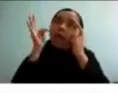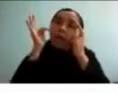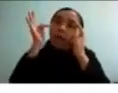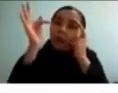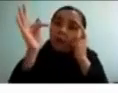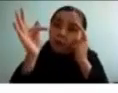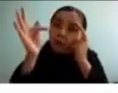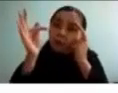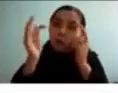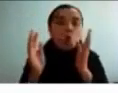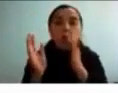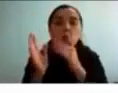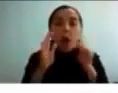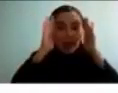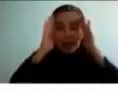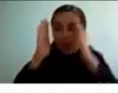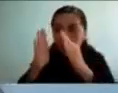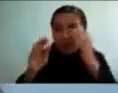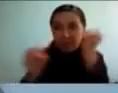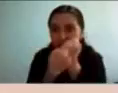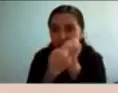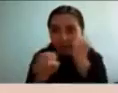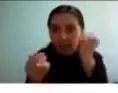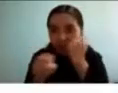lo que deberían hacer a la tarea en este caso